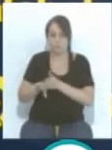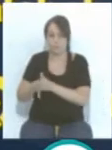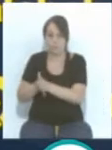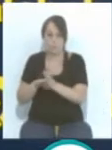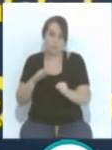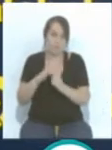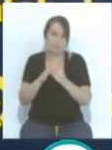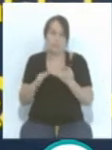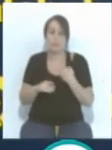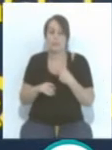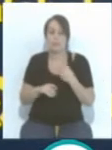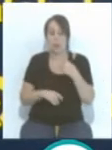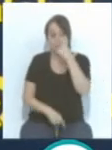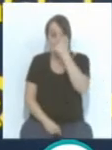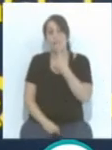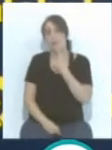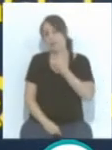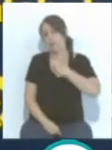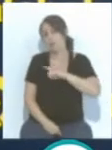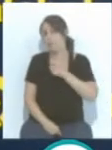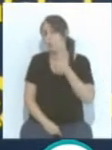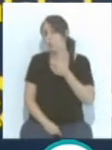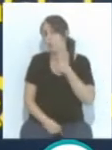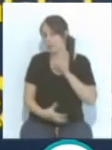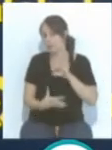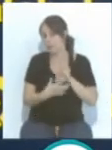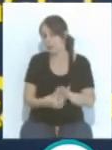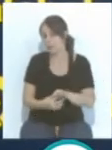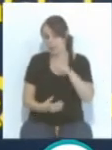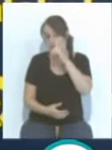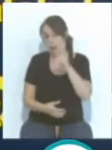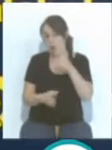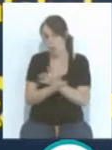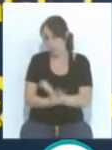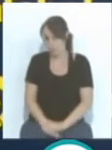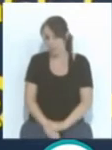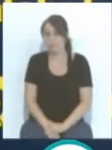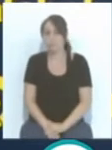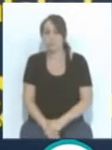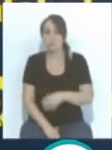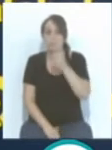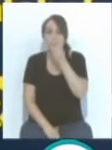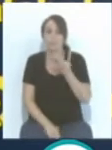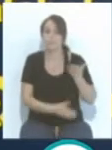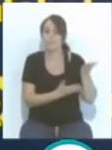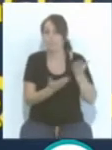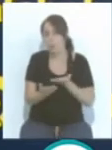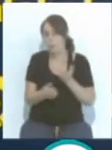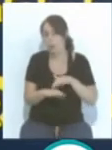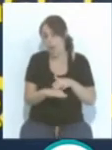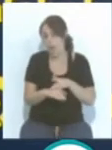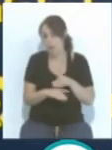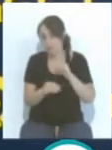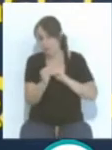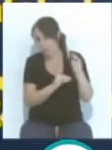perfil que nos gusta a nosotros de nuestra idea de juego. Y bueno, ya lo dejamos para que le